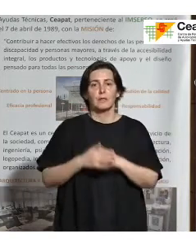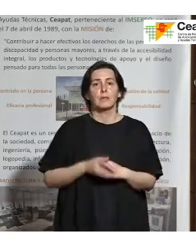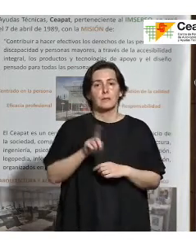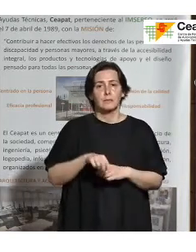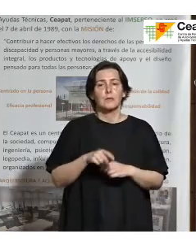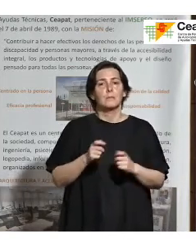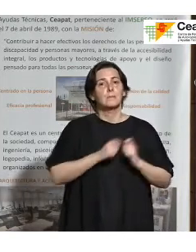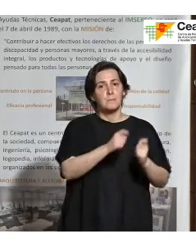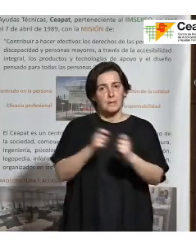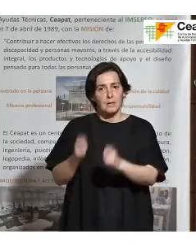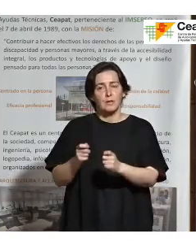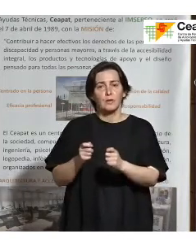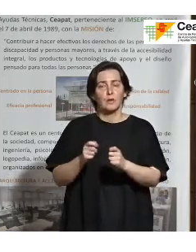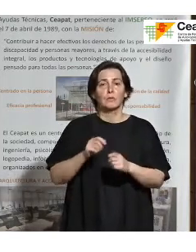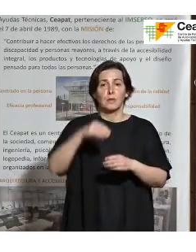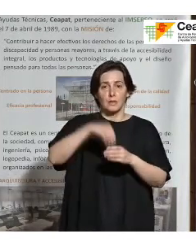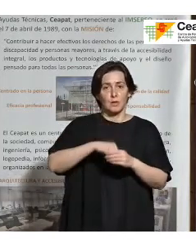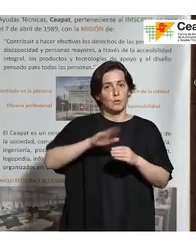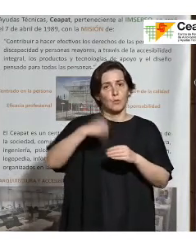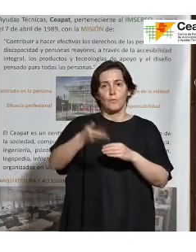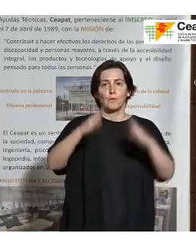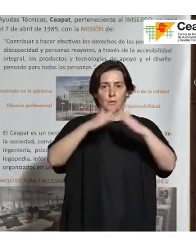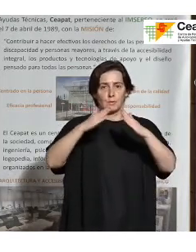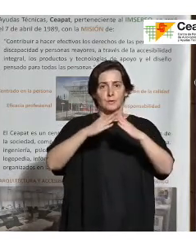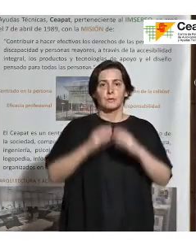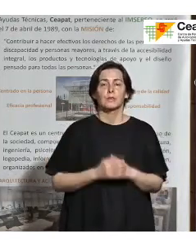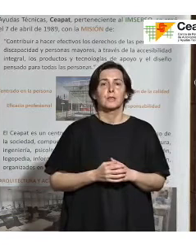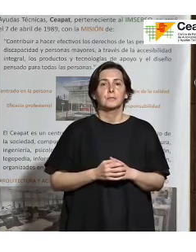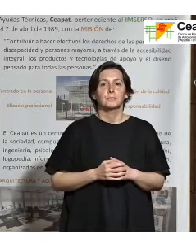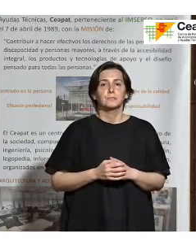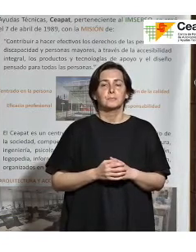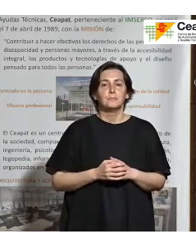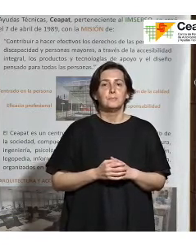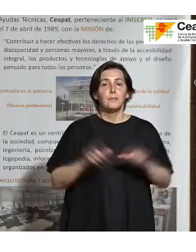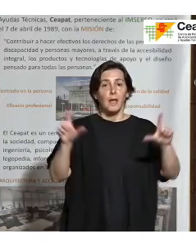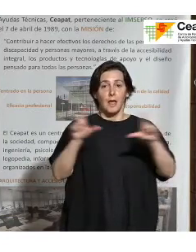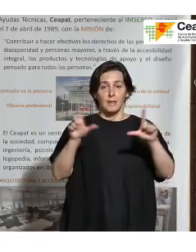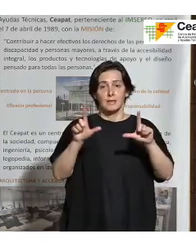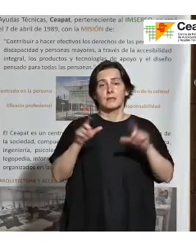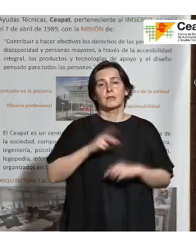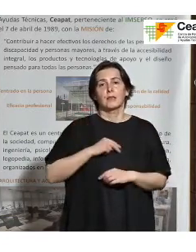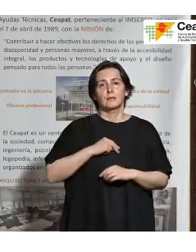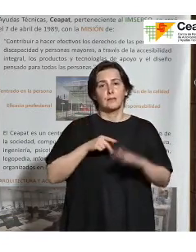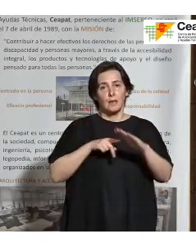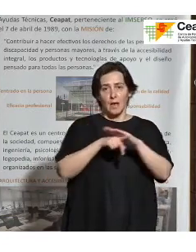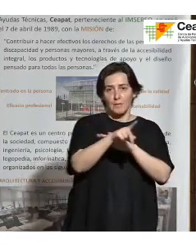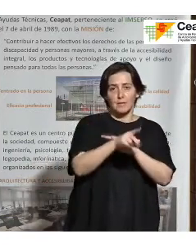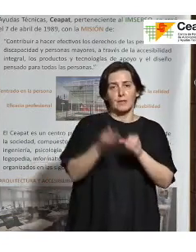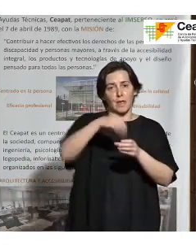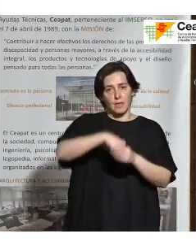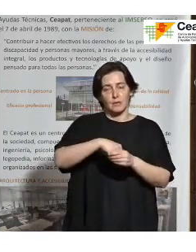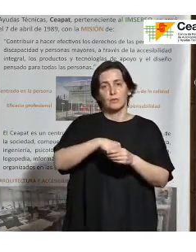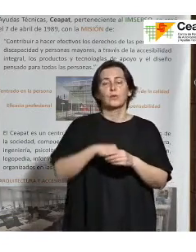prestación dentro o fuera del domicilio. La teleasistencia avanzada incluye prestaciones